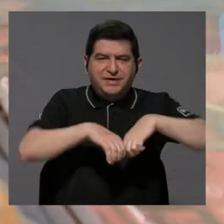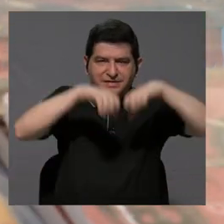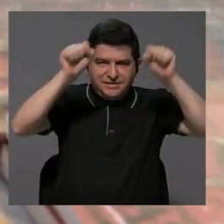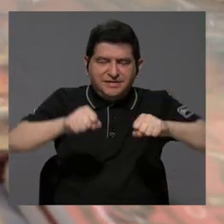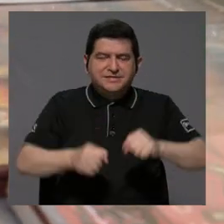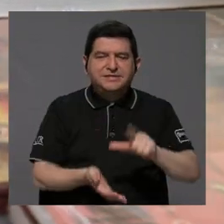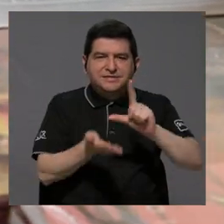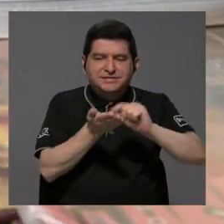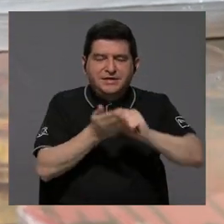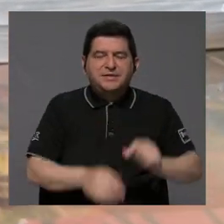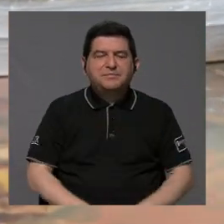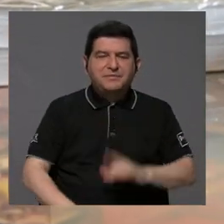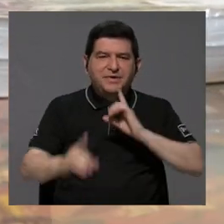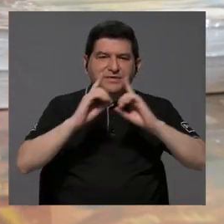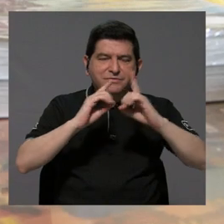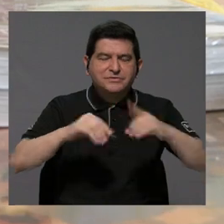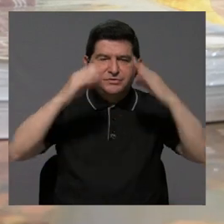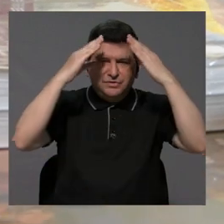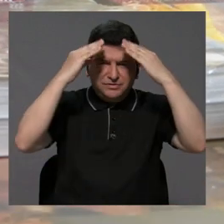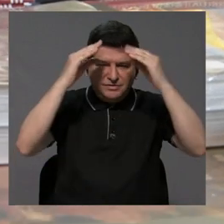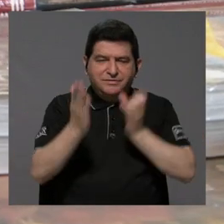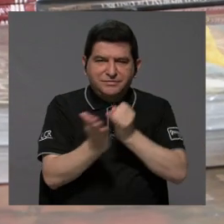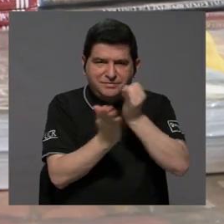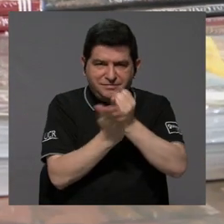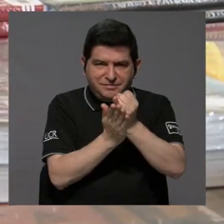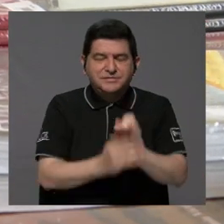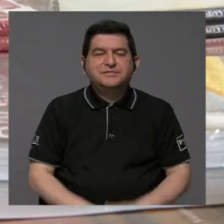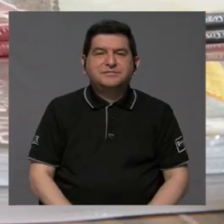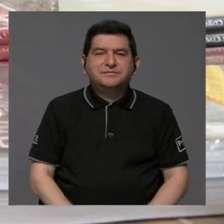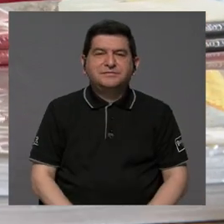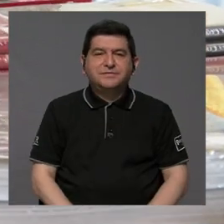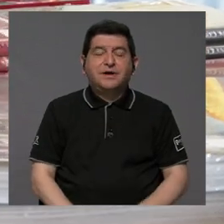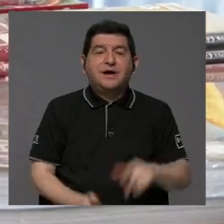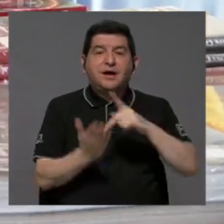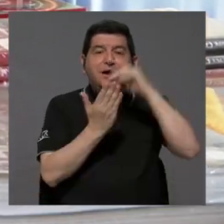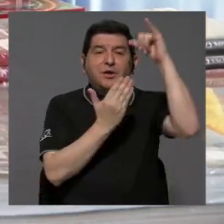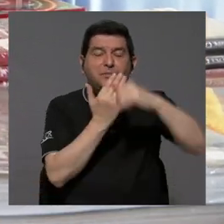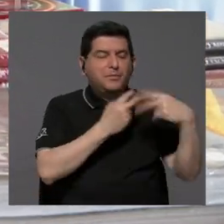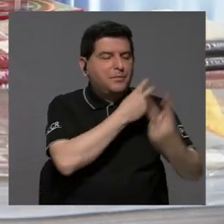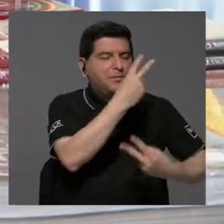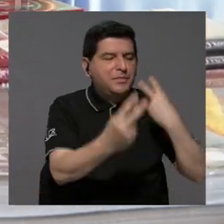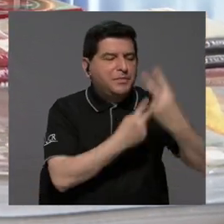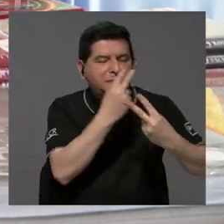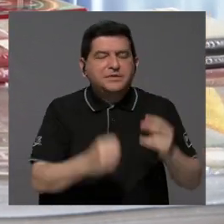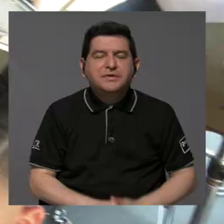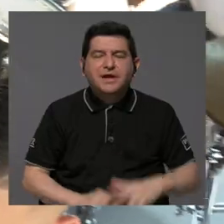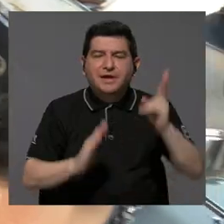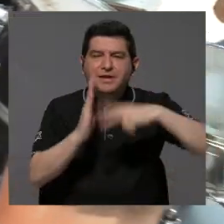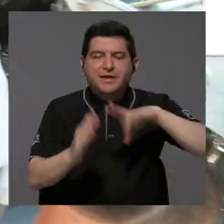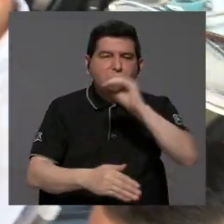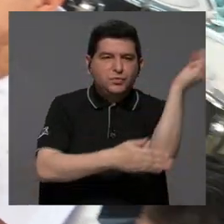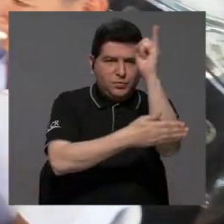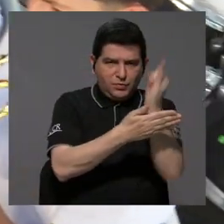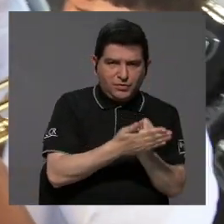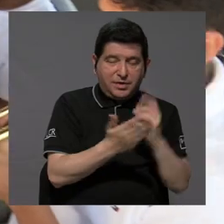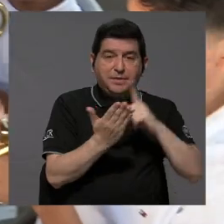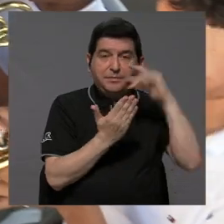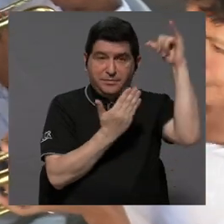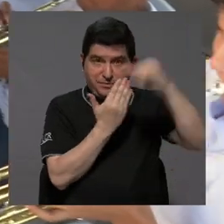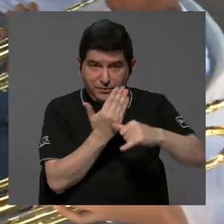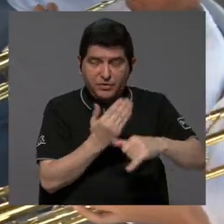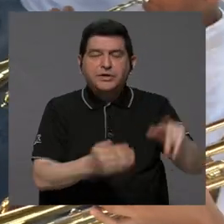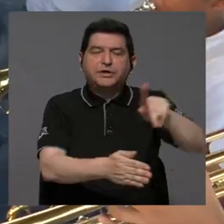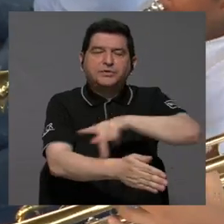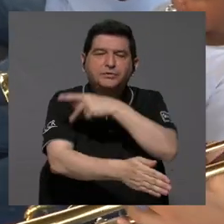parte del sistema editorial de difusión de la investigación, puso en marcha el proyecto Caravana de la Lectura y de las Artes. Un